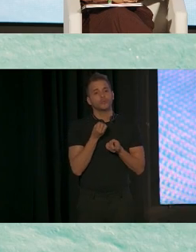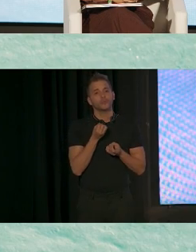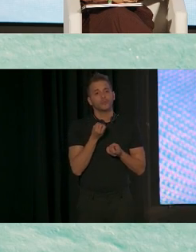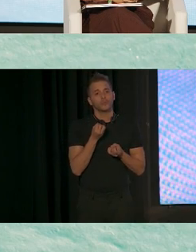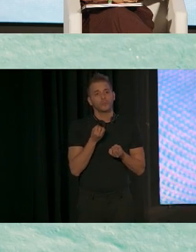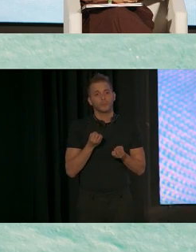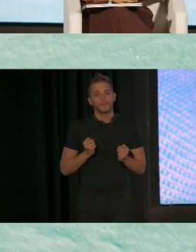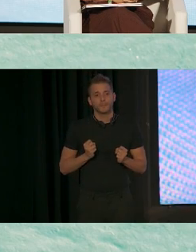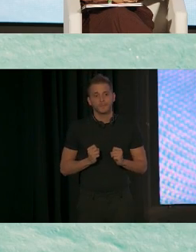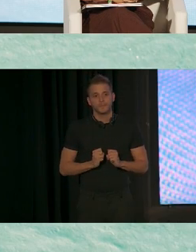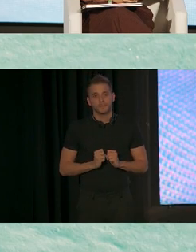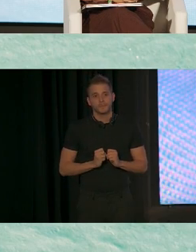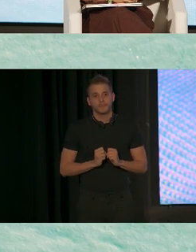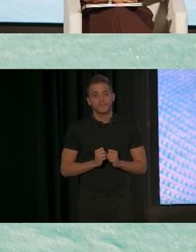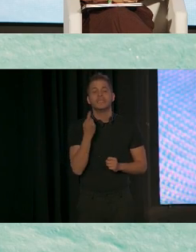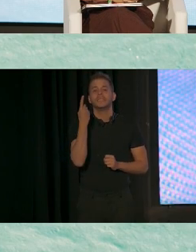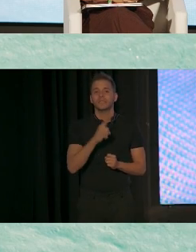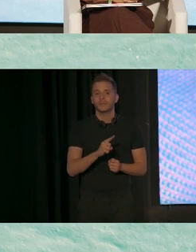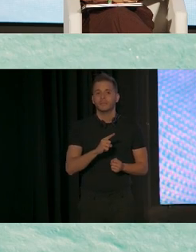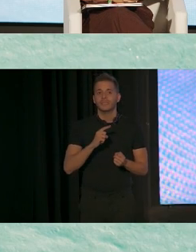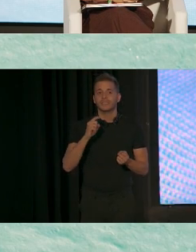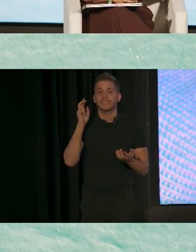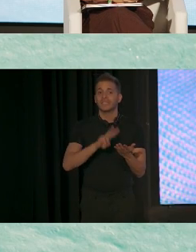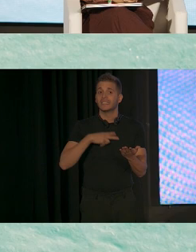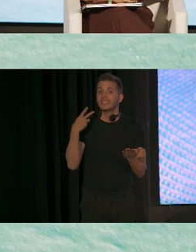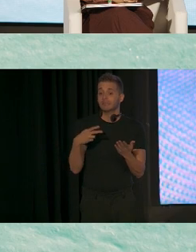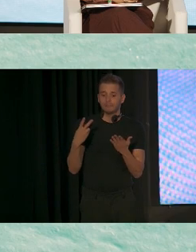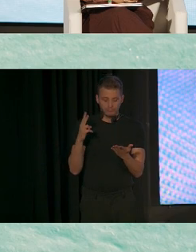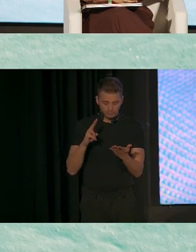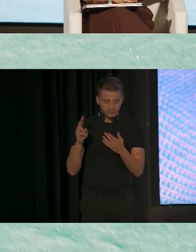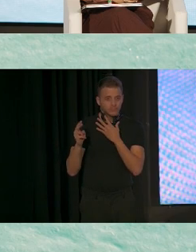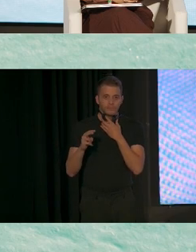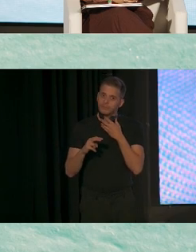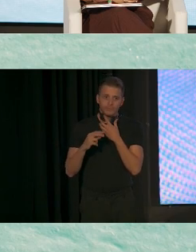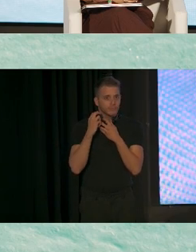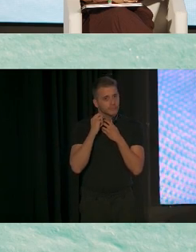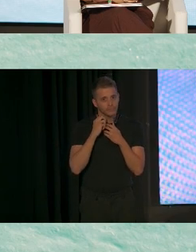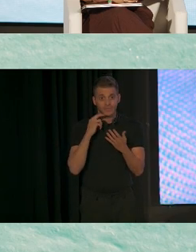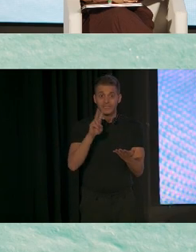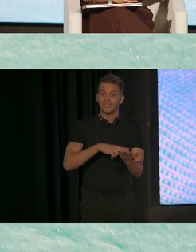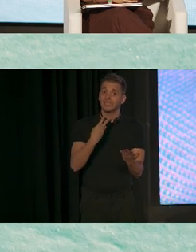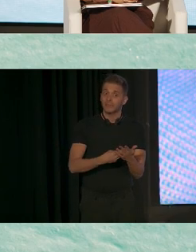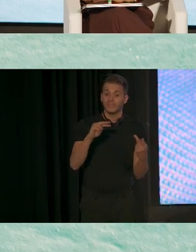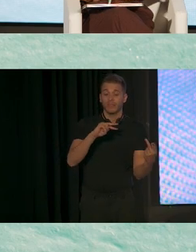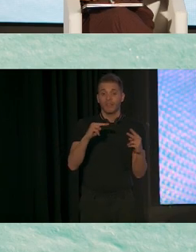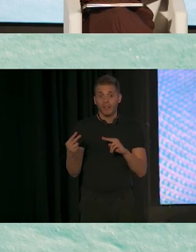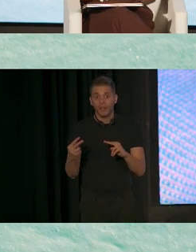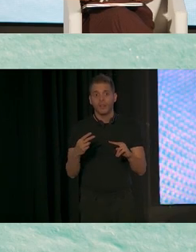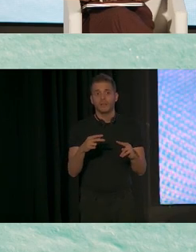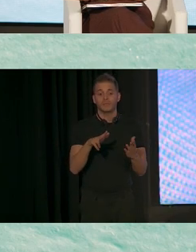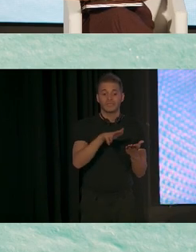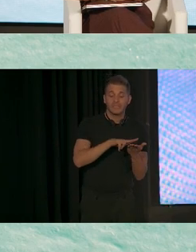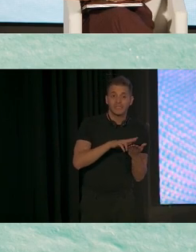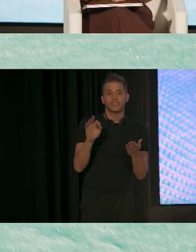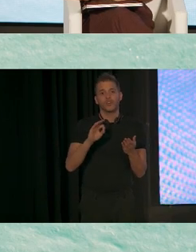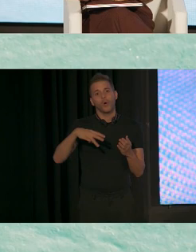traductores que traducen algunos de los talleres al mandarín y español cuando no hay hablante